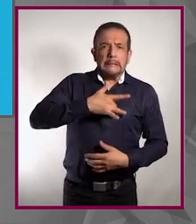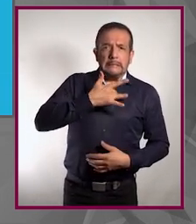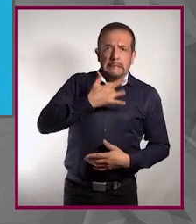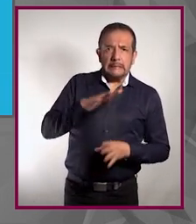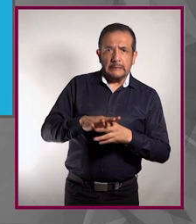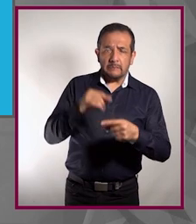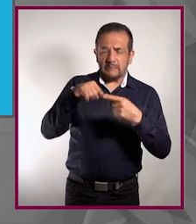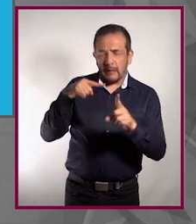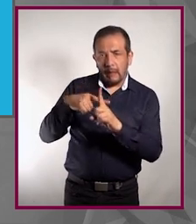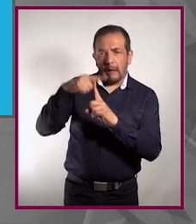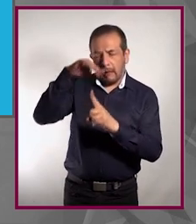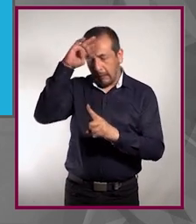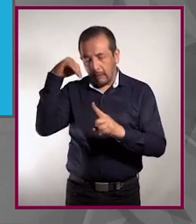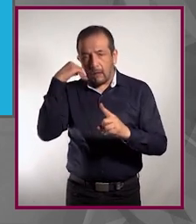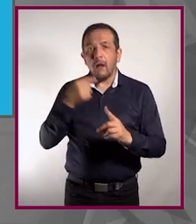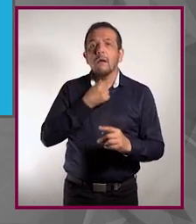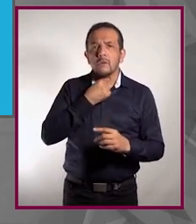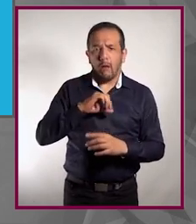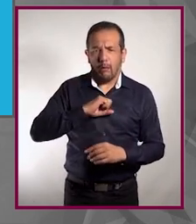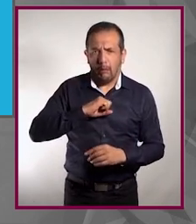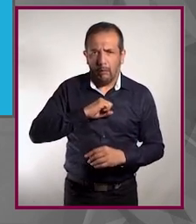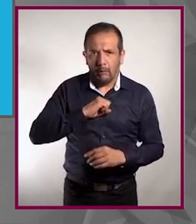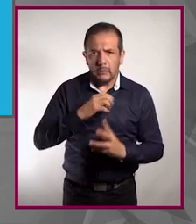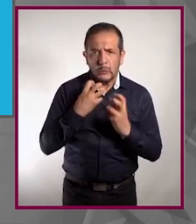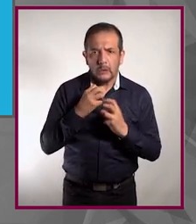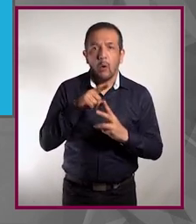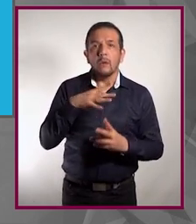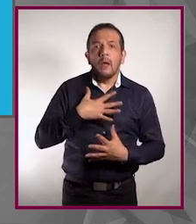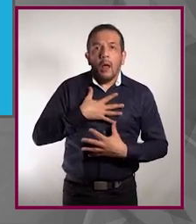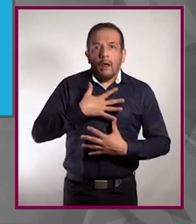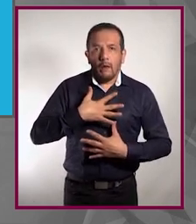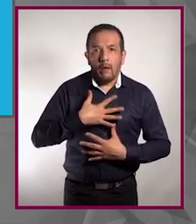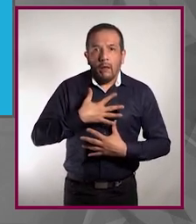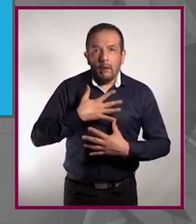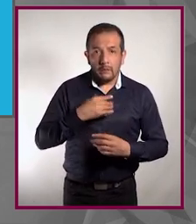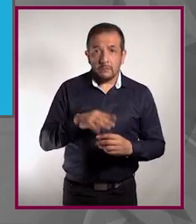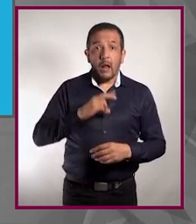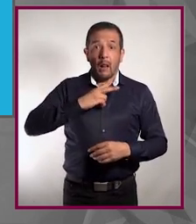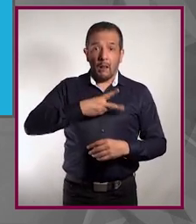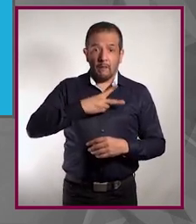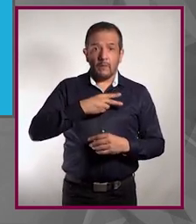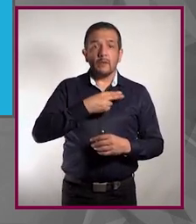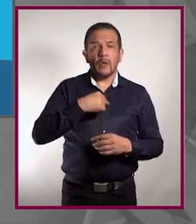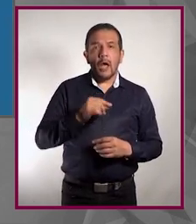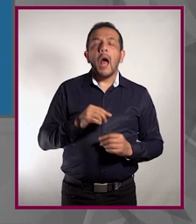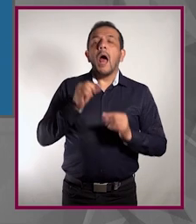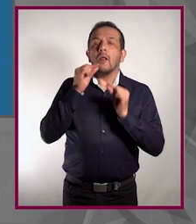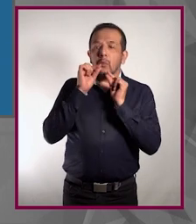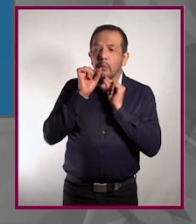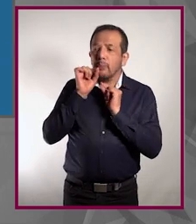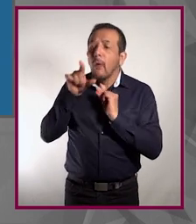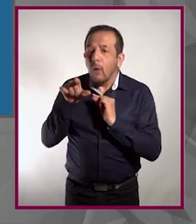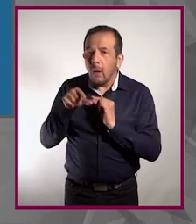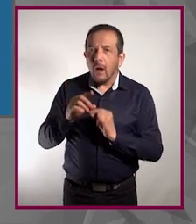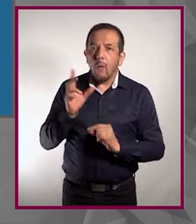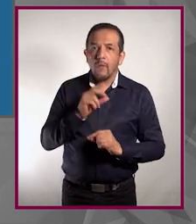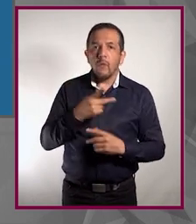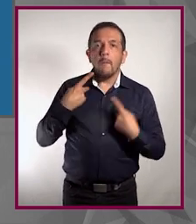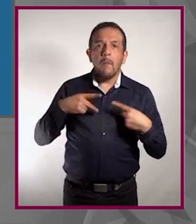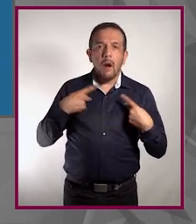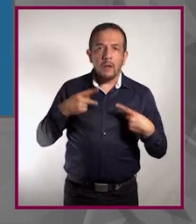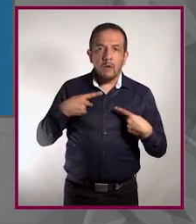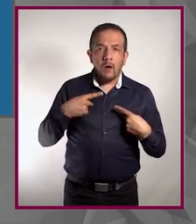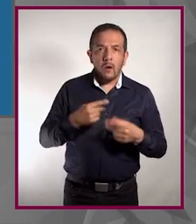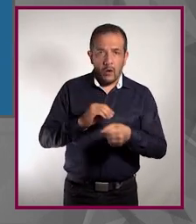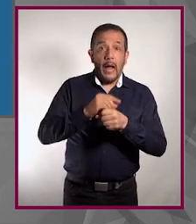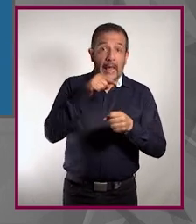enfermedad pueden ser fiebre, tos seca y dificultad para respirar. El virus se transmite a través de gotículas que salen despedidas cuando